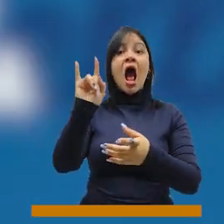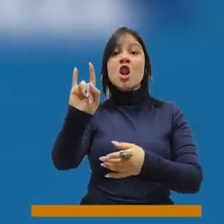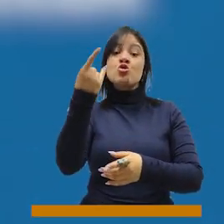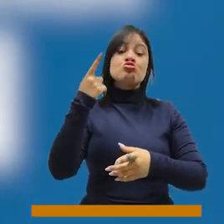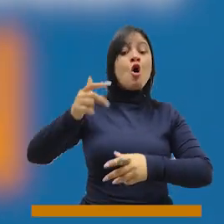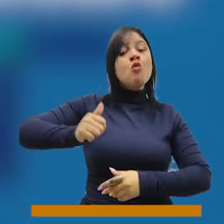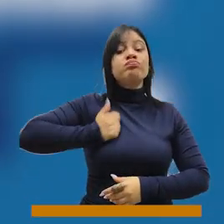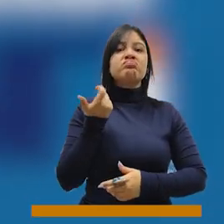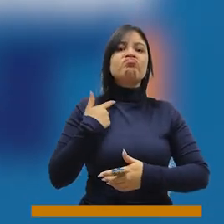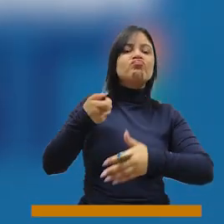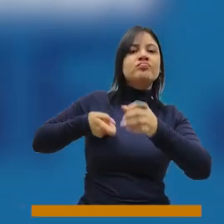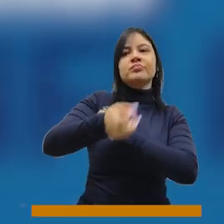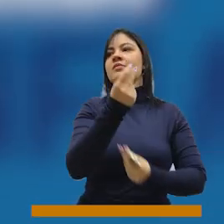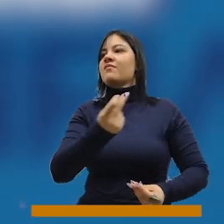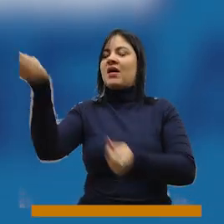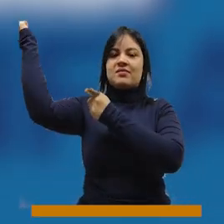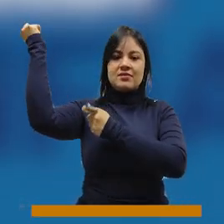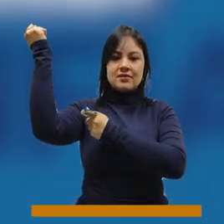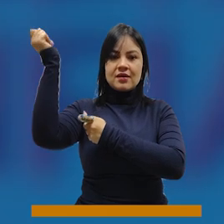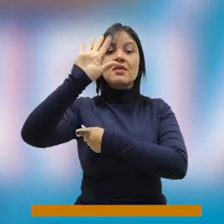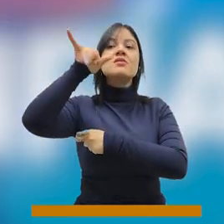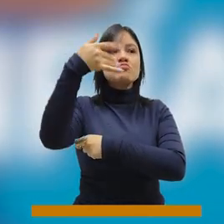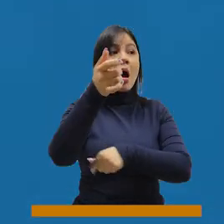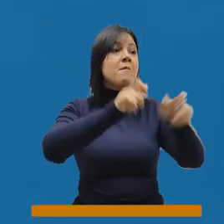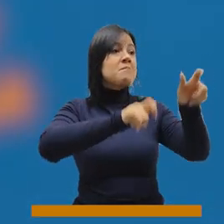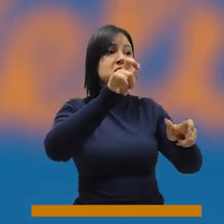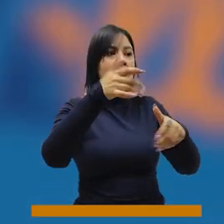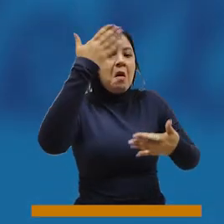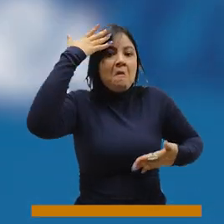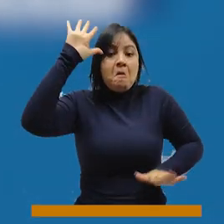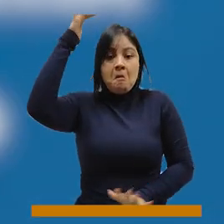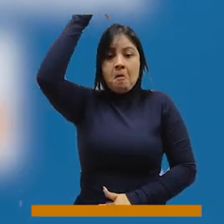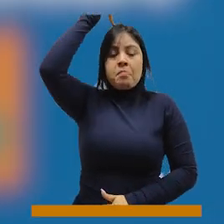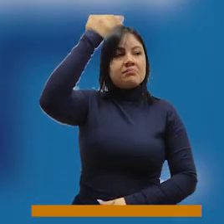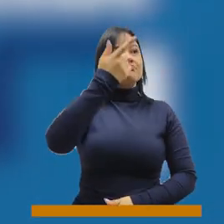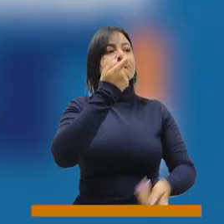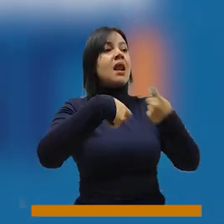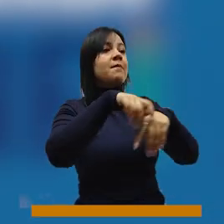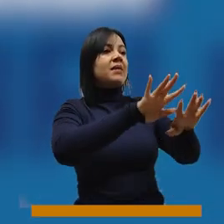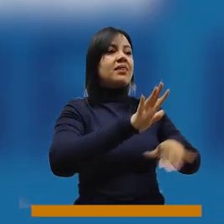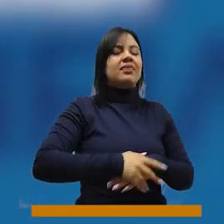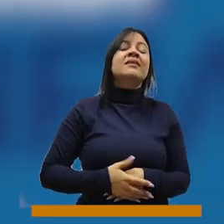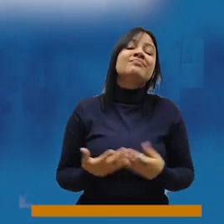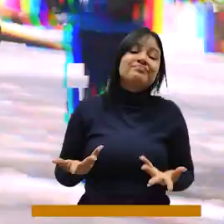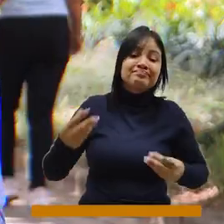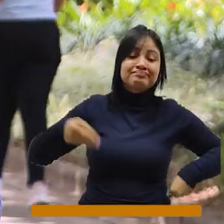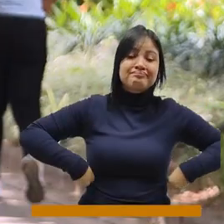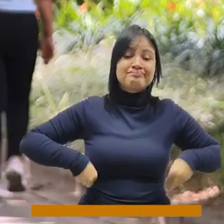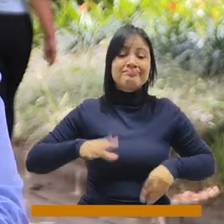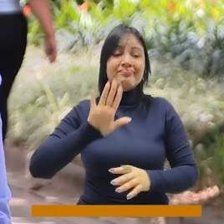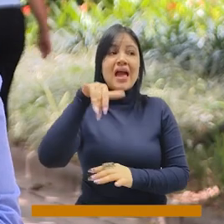terrenos para que ellos tengan que abandonarlos y se los vendan a los incautos que terminan por ser estafados y